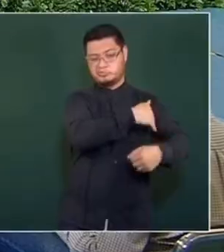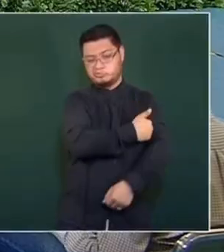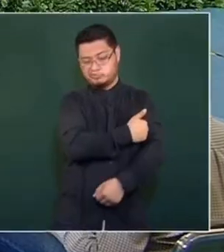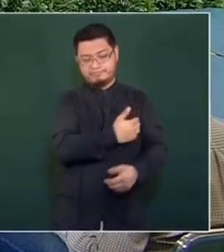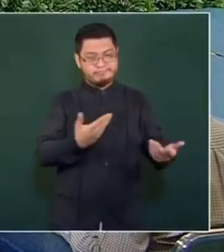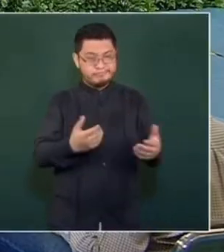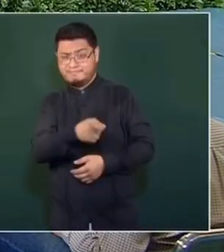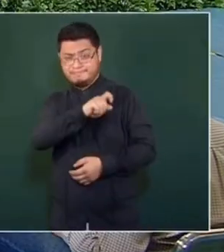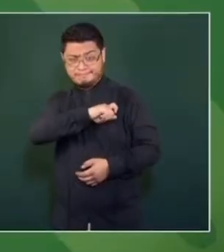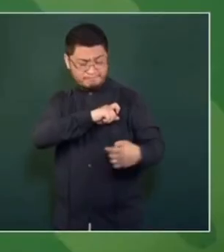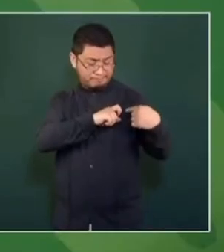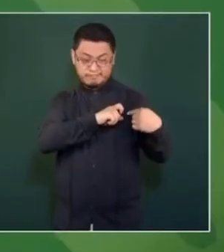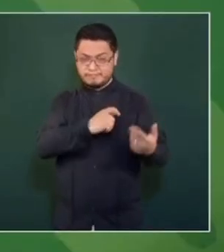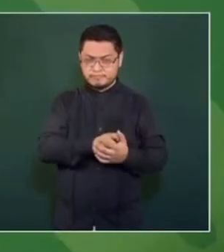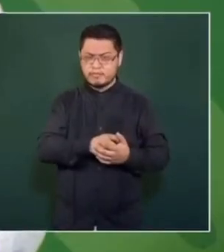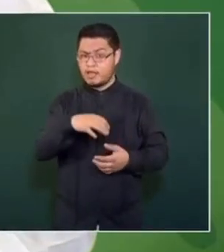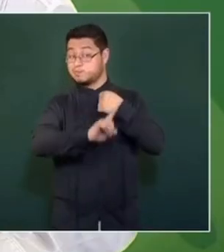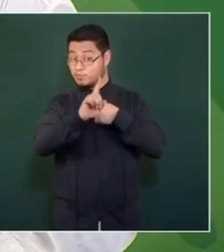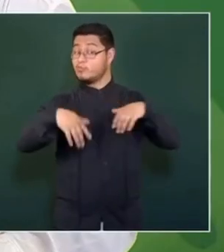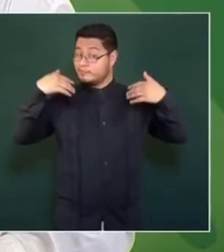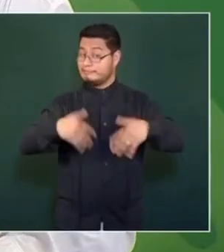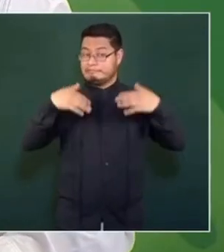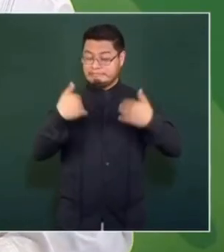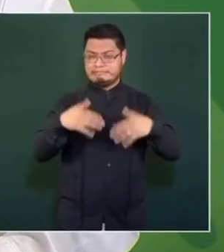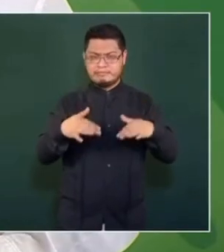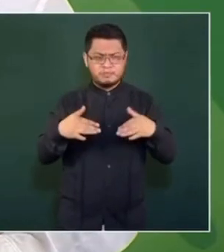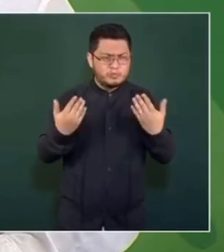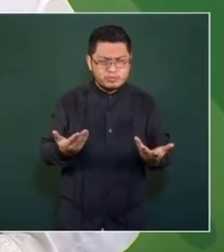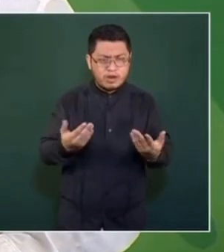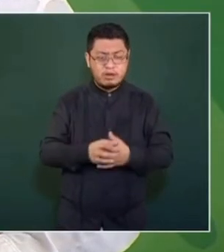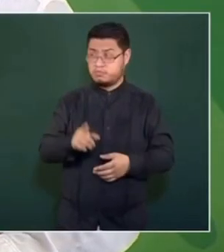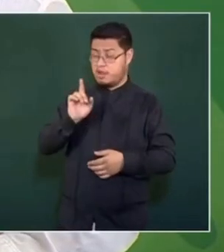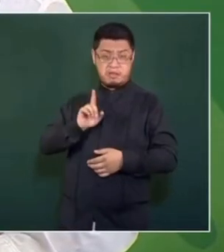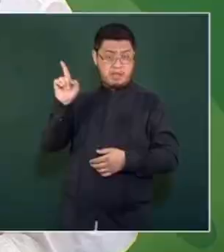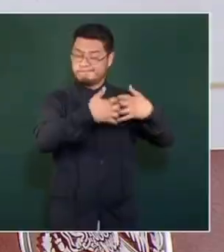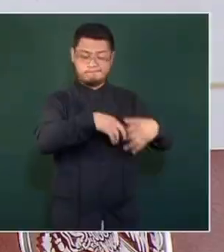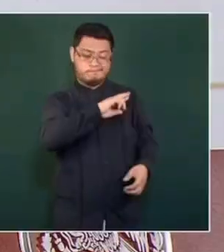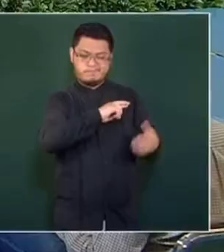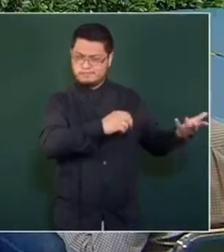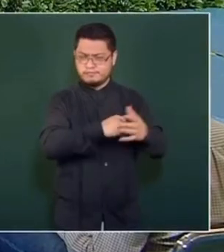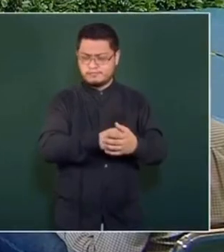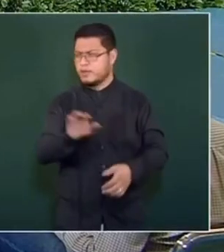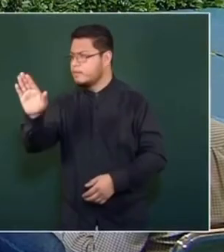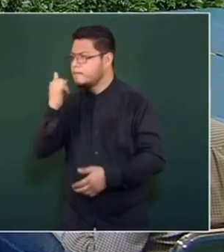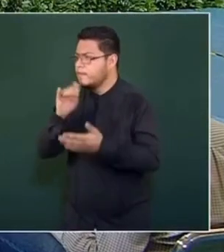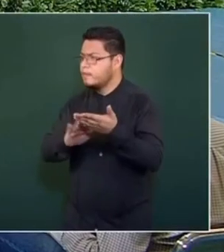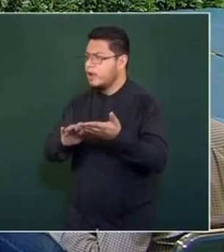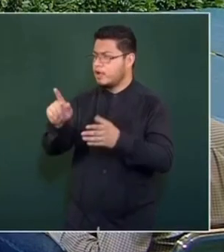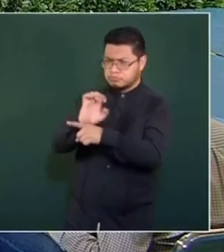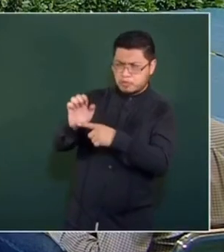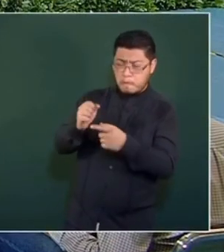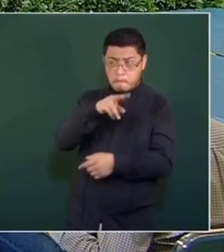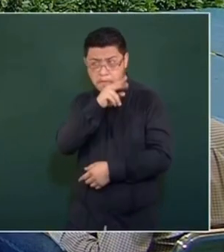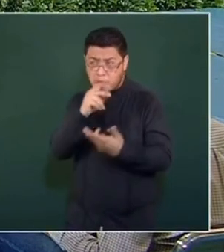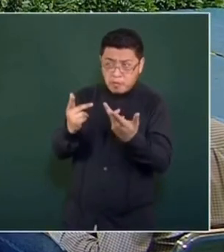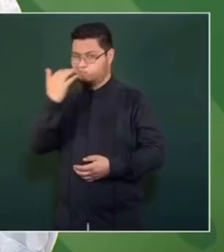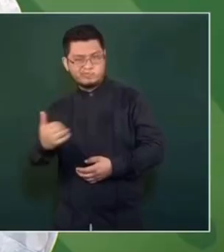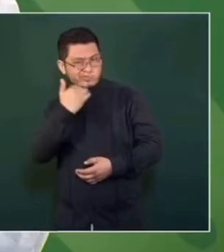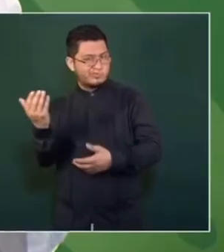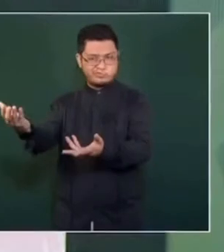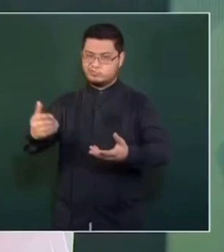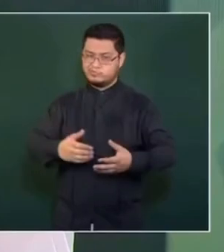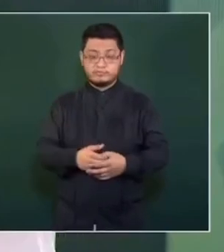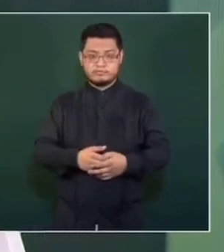Electricidad. En España hay un problema serio porque están aumentando muchísimo las tarifas. De su punto de vista, ¿no hay ninguna preocupación legítima por esta Reforma Eléctrica?